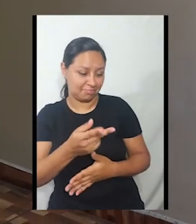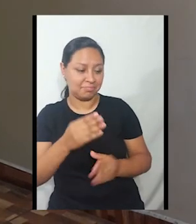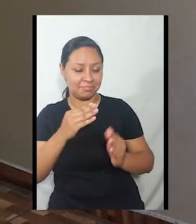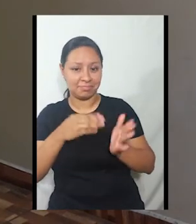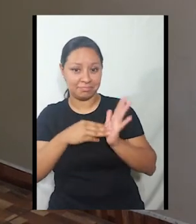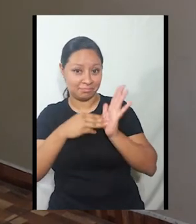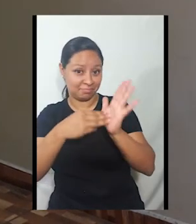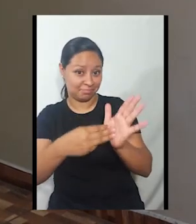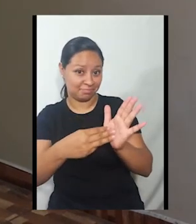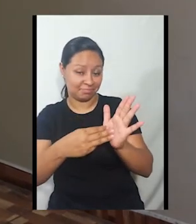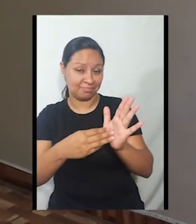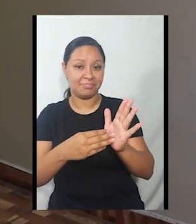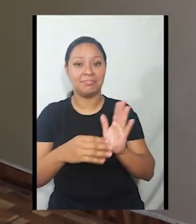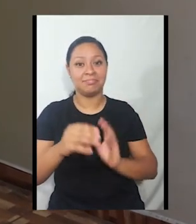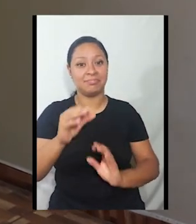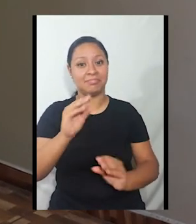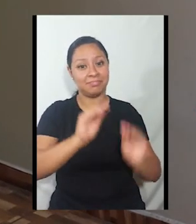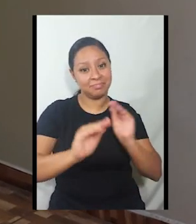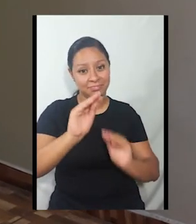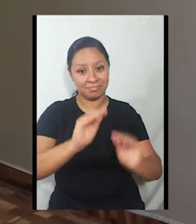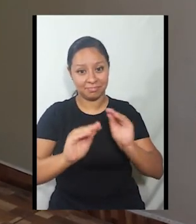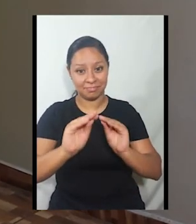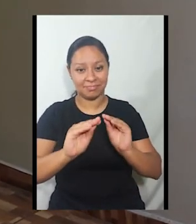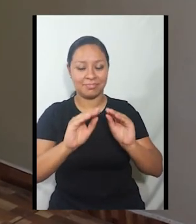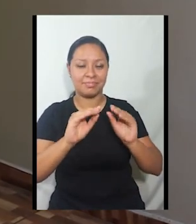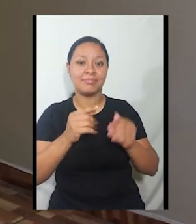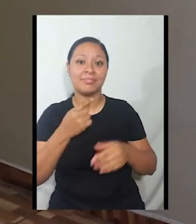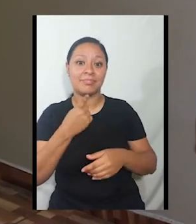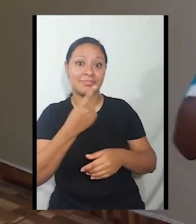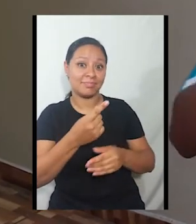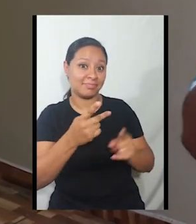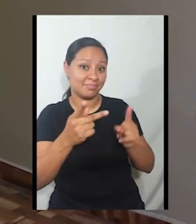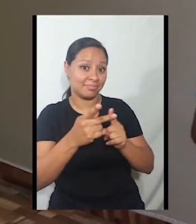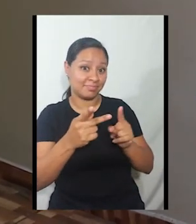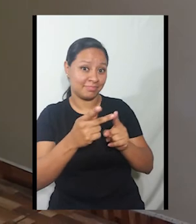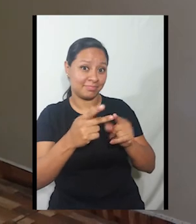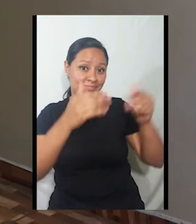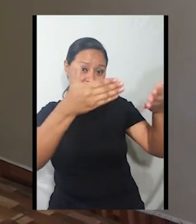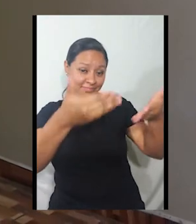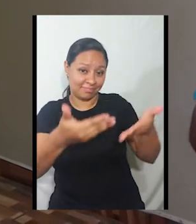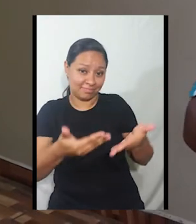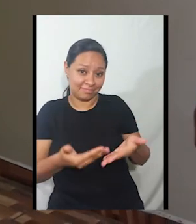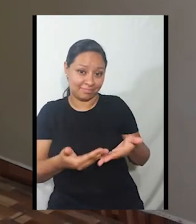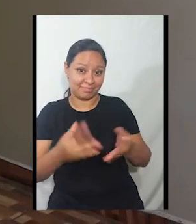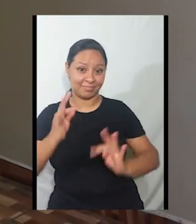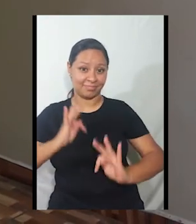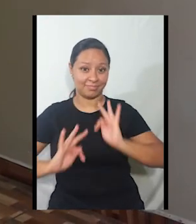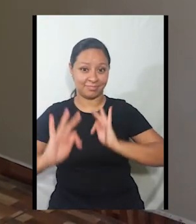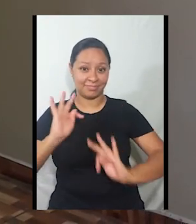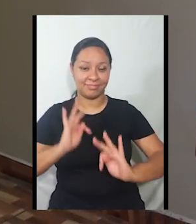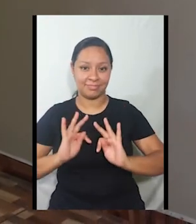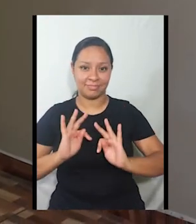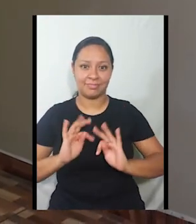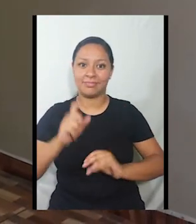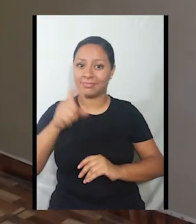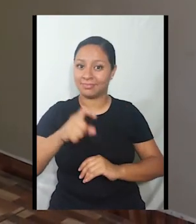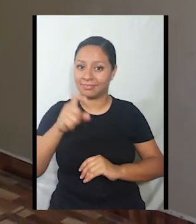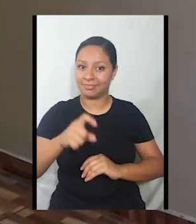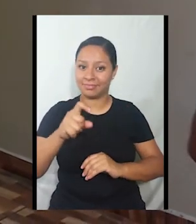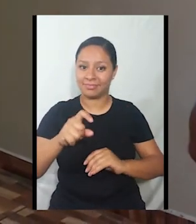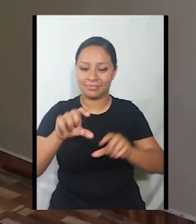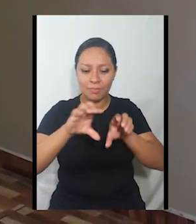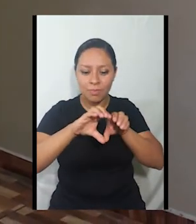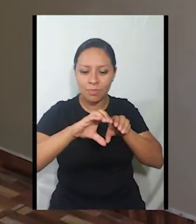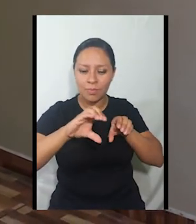está decorado. Tenemos bienvenido al teatro. Y uno de los elementos importantes como les decía al inicio del video es tener